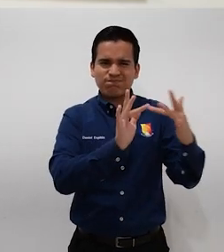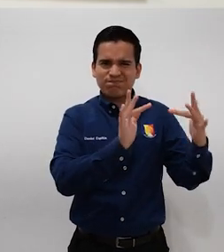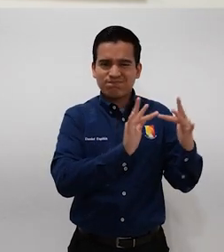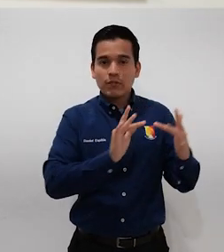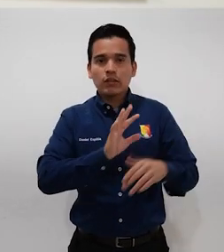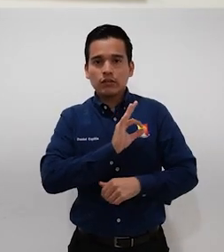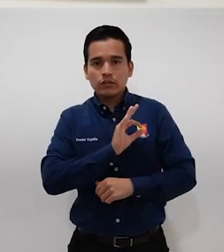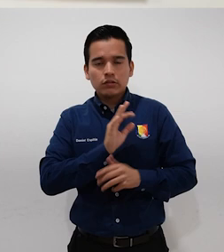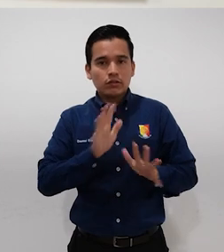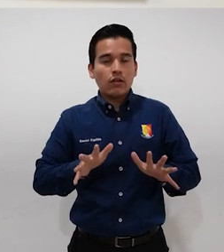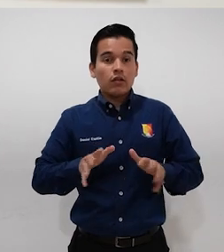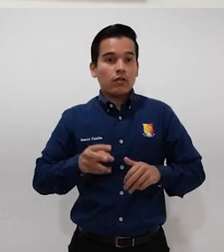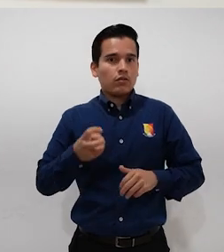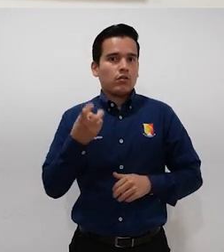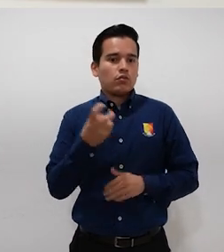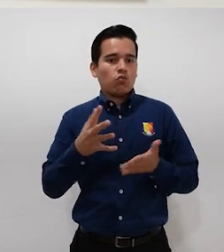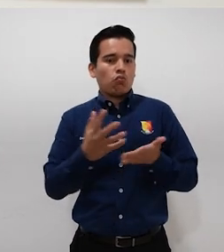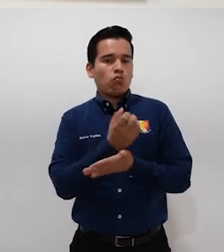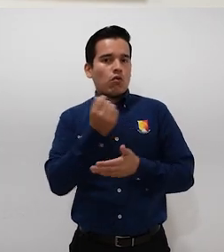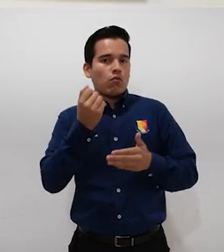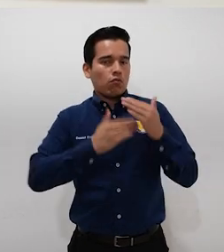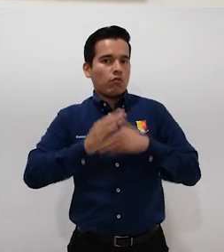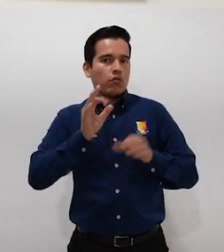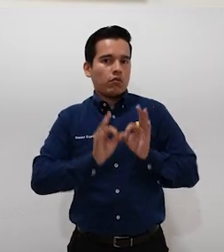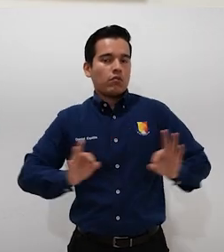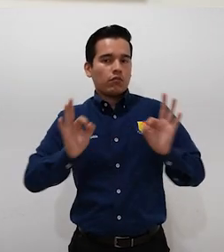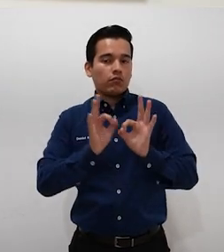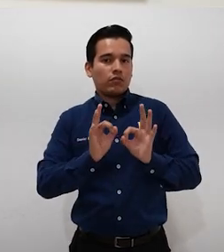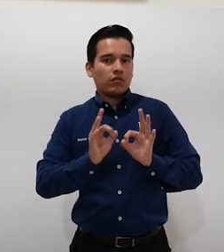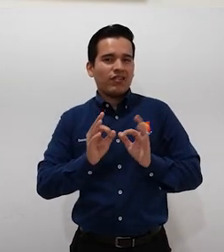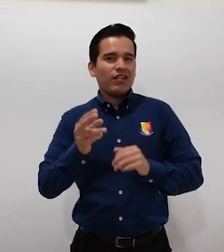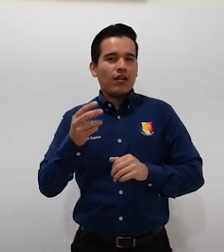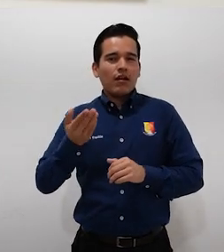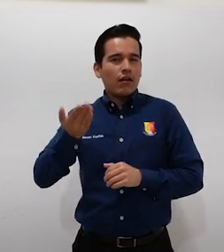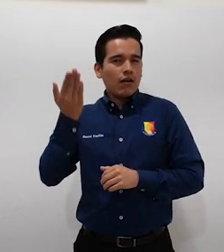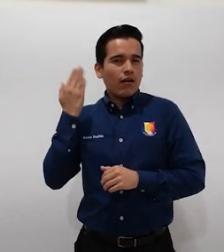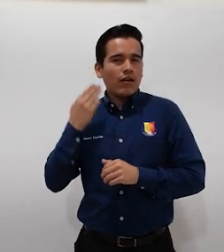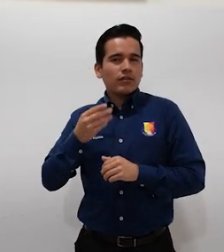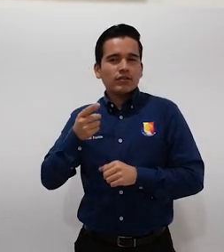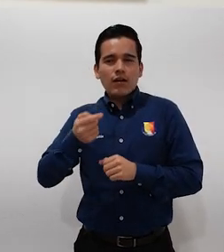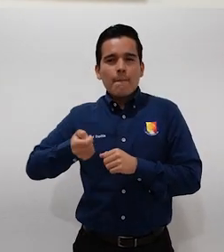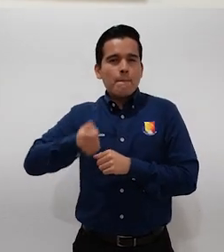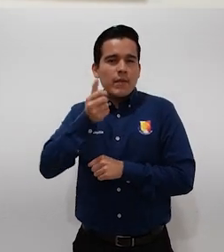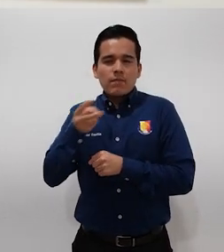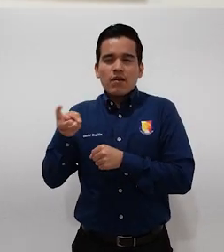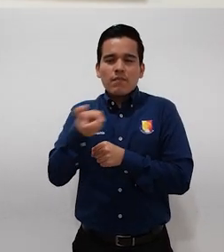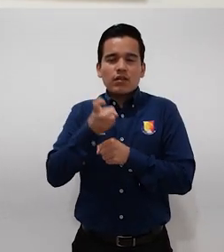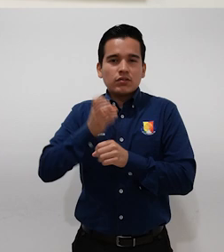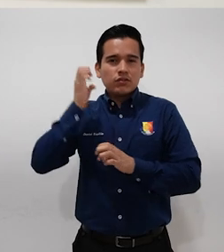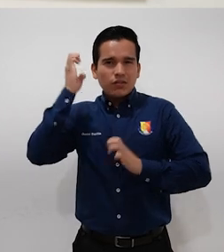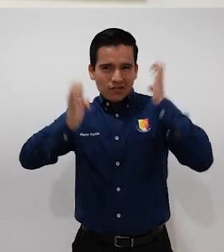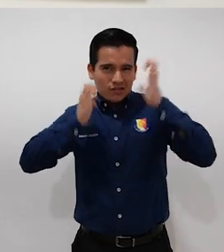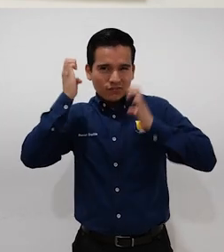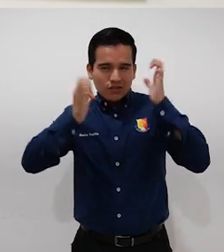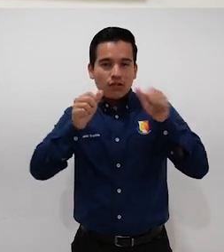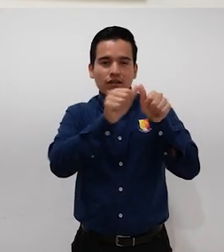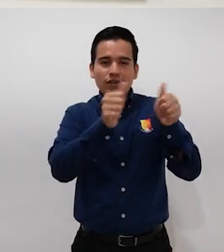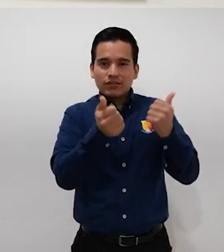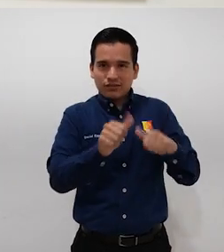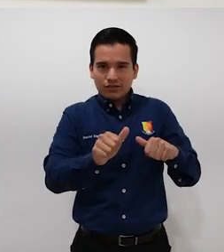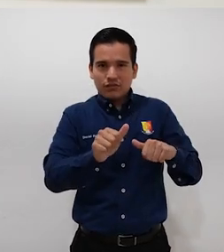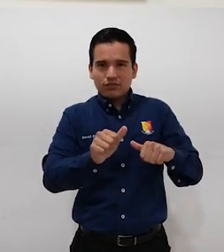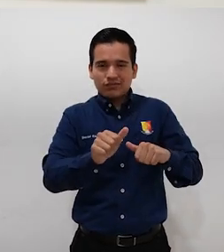un gran avance porque cuando se hizo la convocatoria de la primera expo de los artesanos